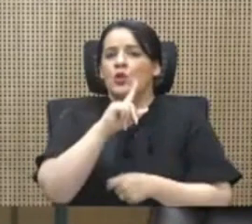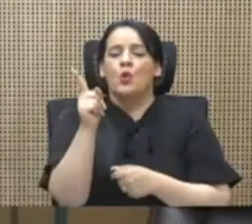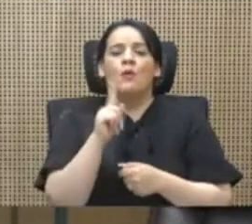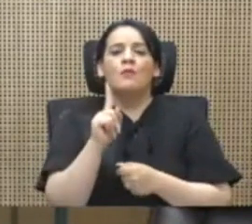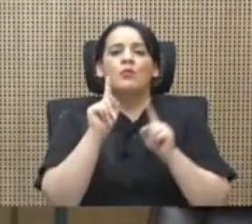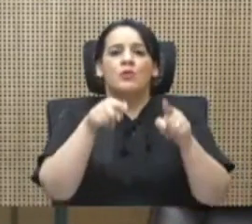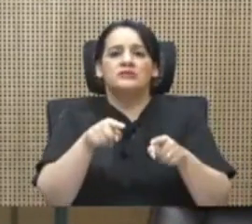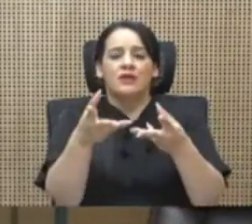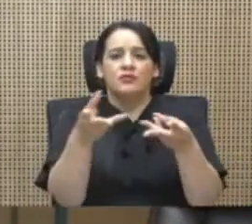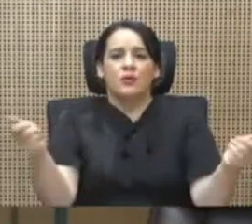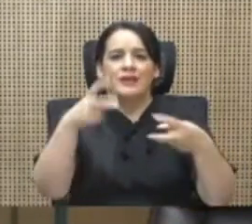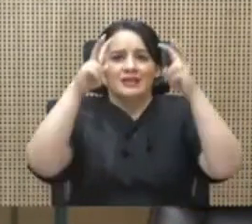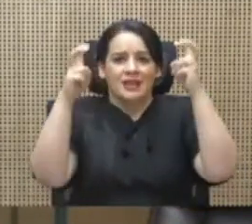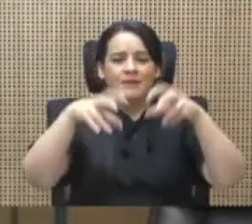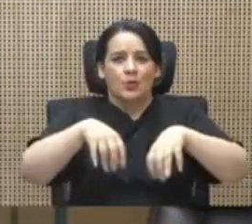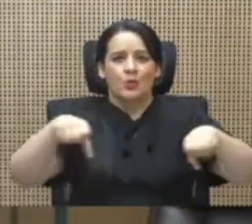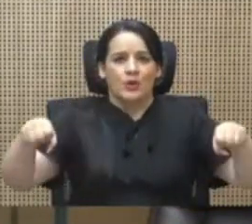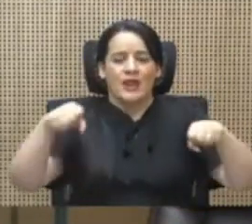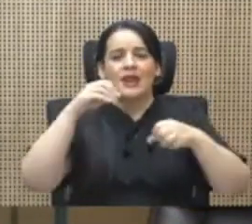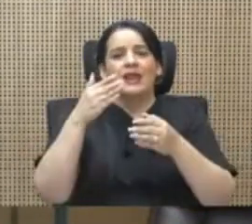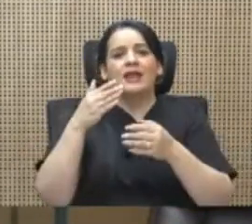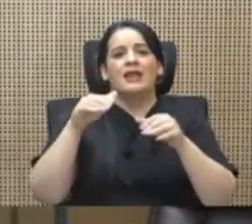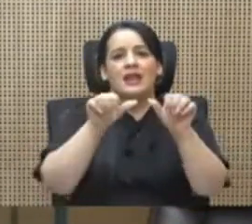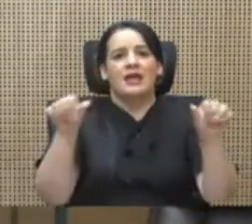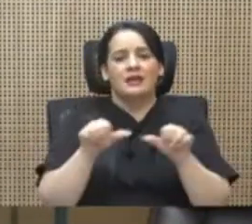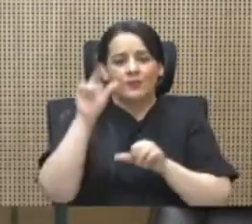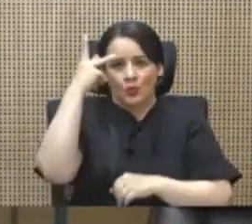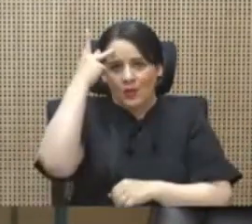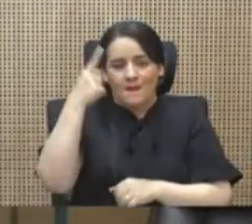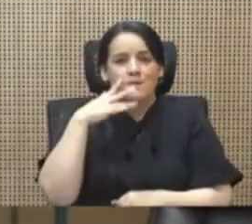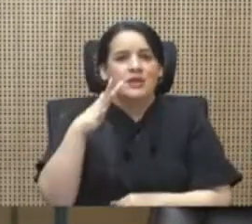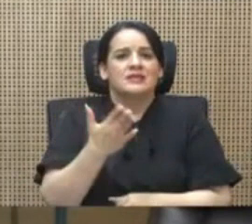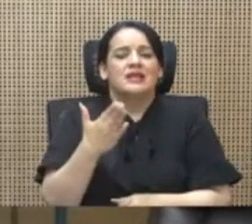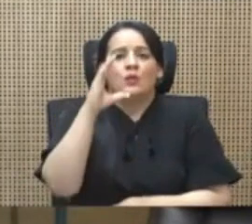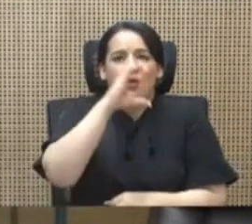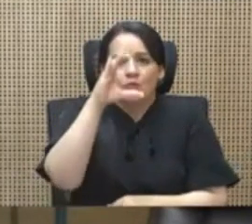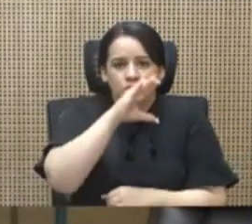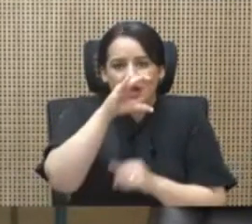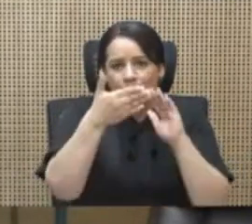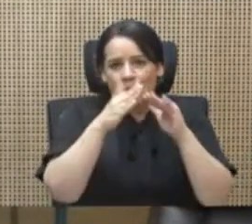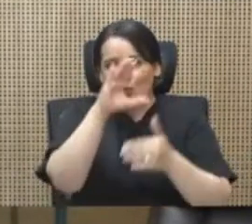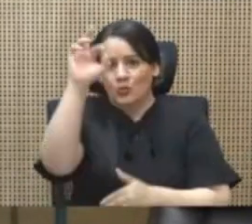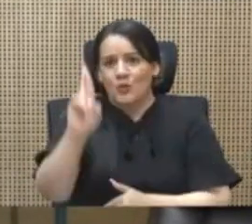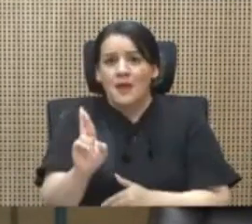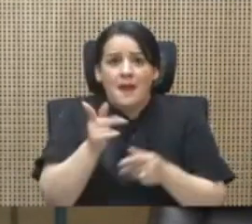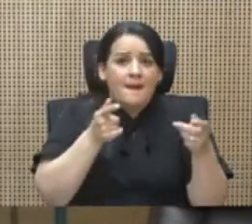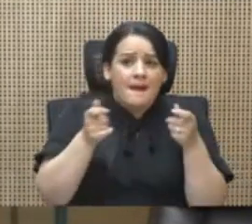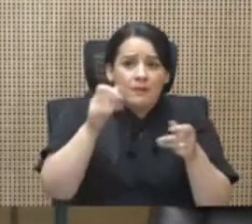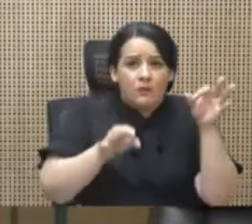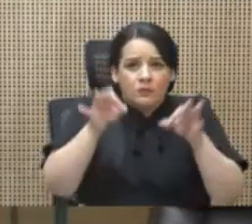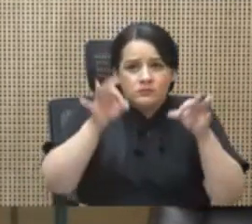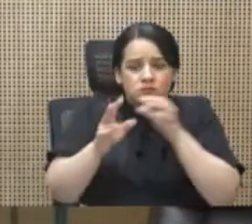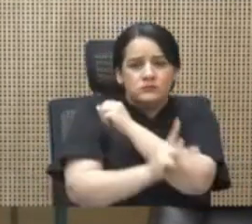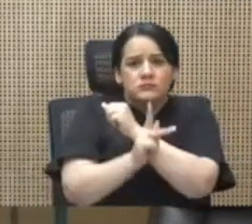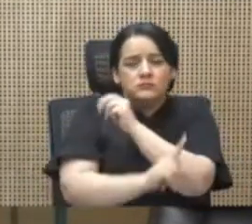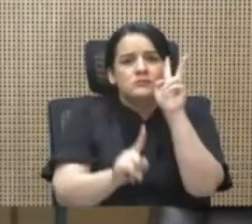corrupción en la esfera política. Porque pareciera, y es lo que está percibiendo el pueblo costarricense, que la administración de justicia de este país se le